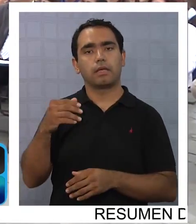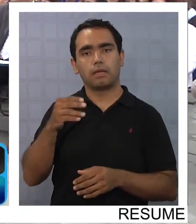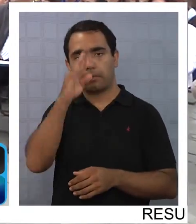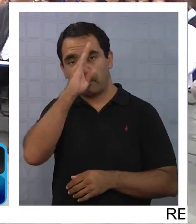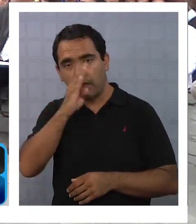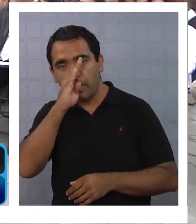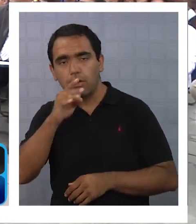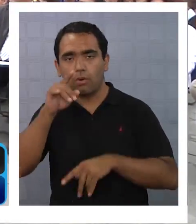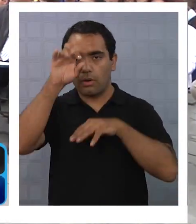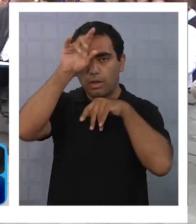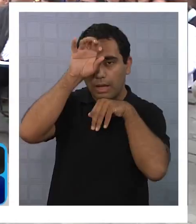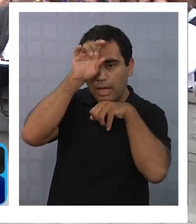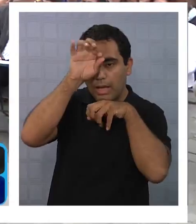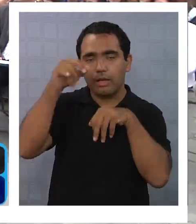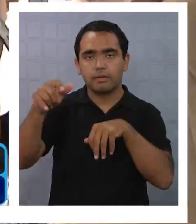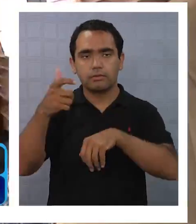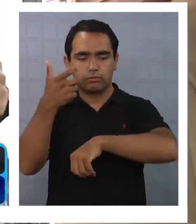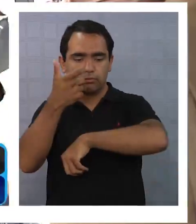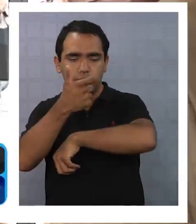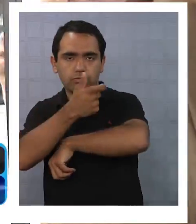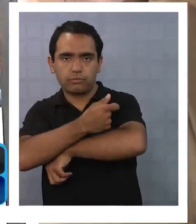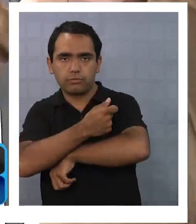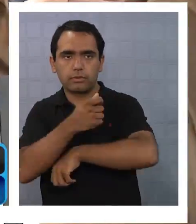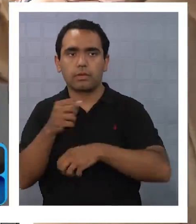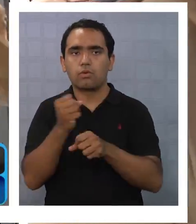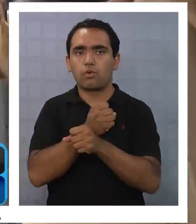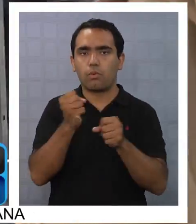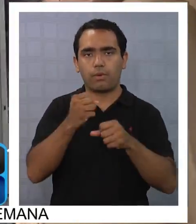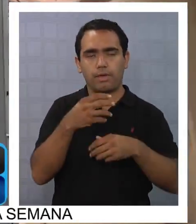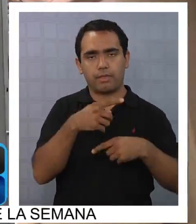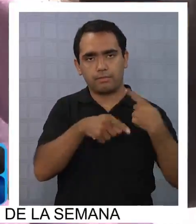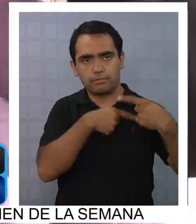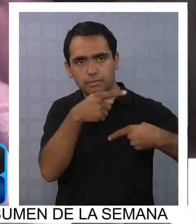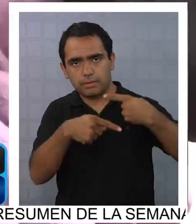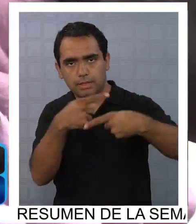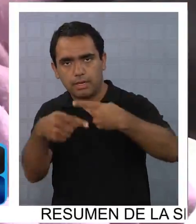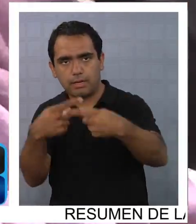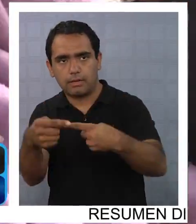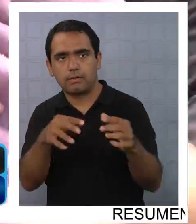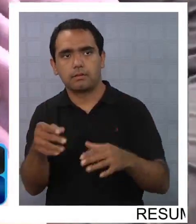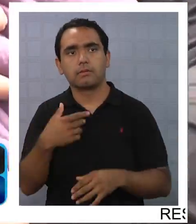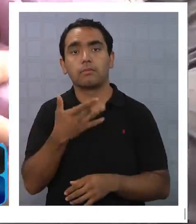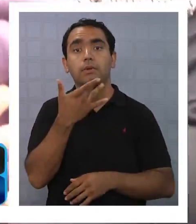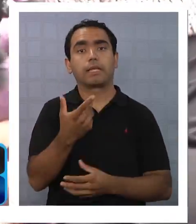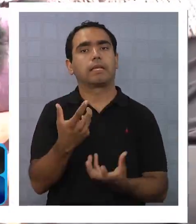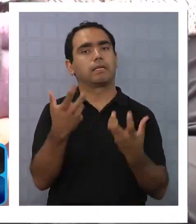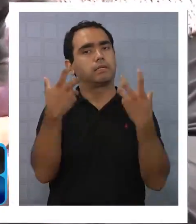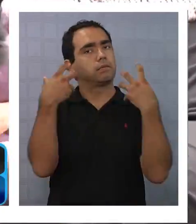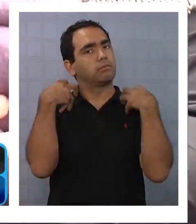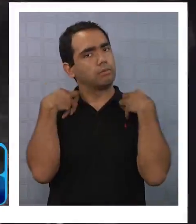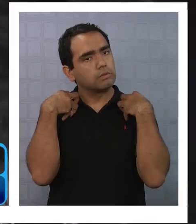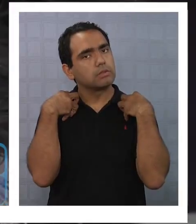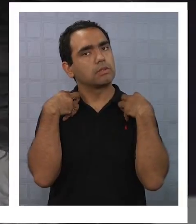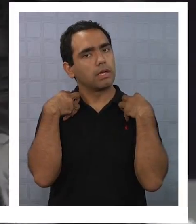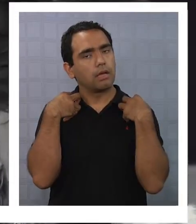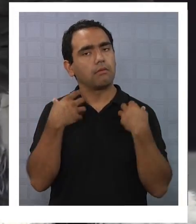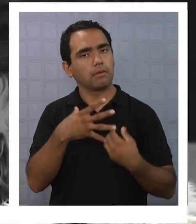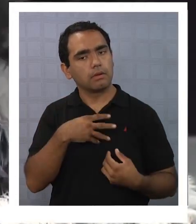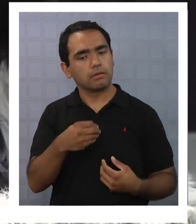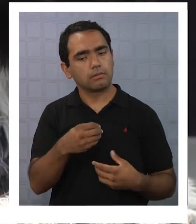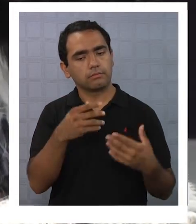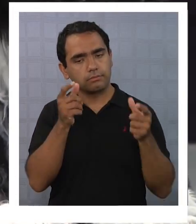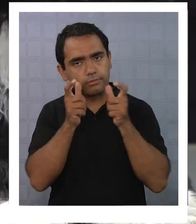en plena Plaza Prat, con el fin de generar conciencia en la tenencia responsable de los animales domésticos. Esta